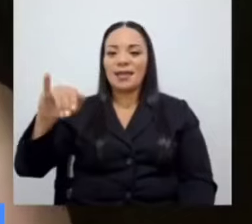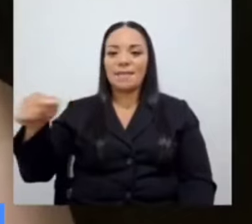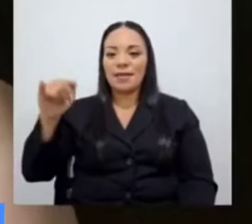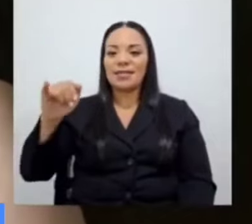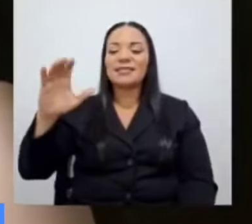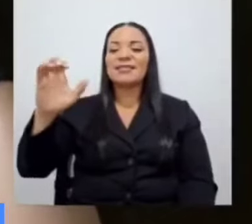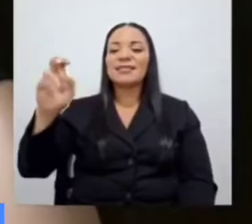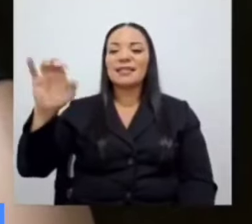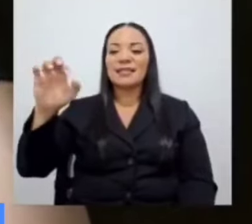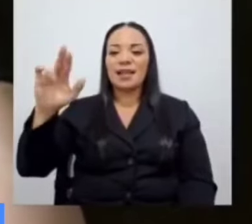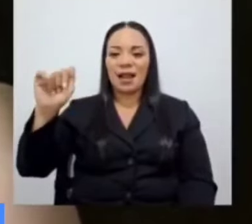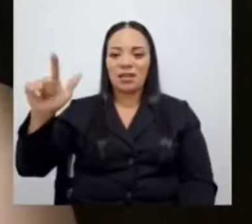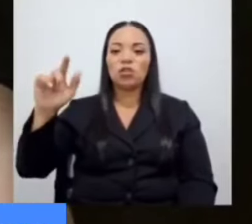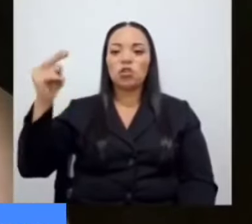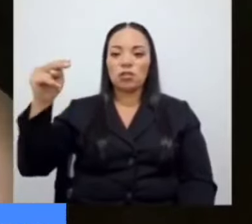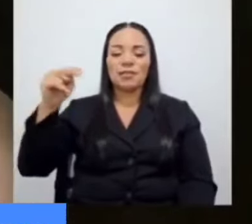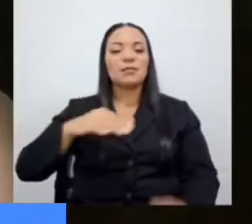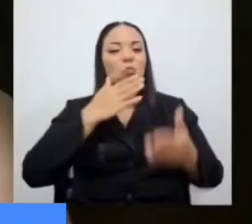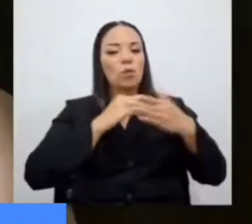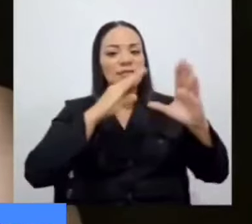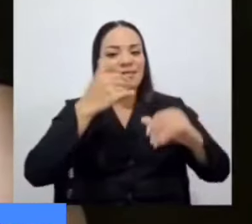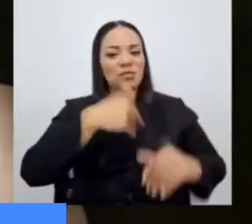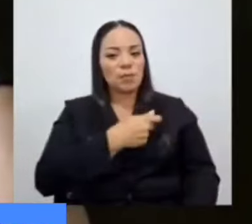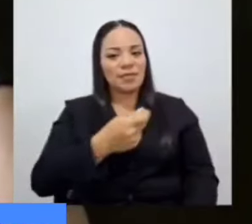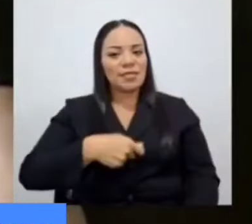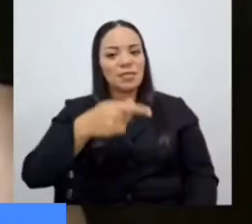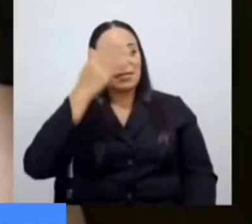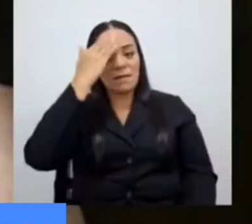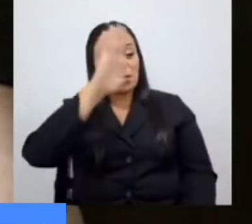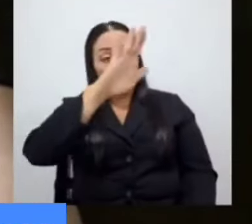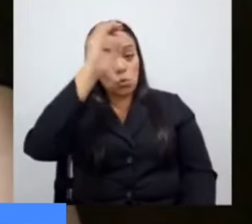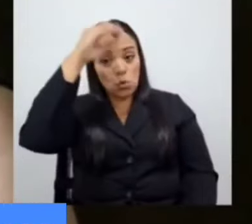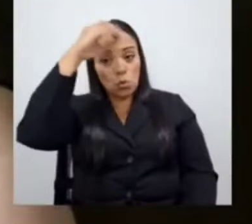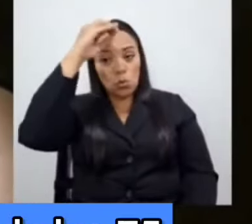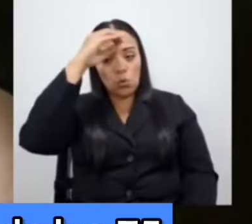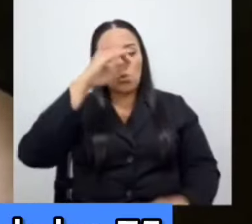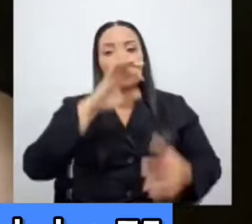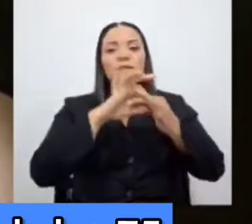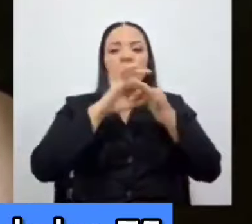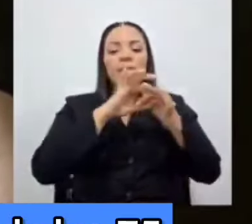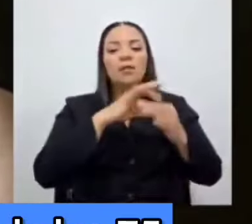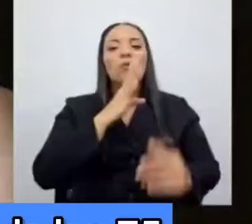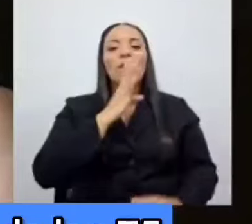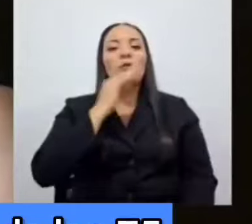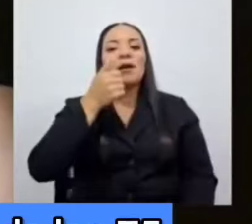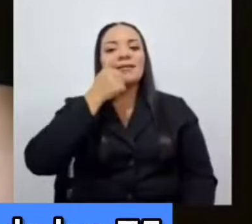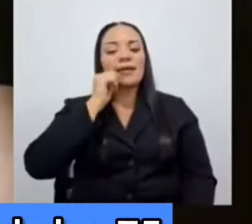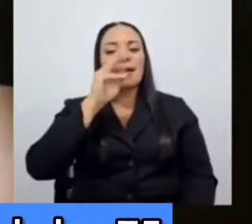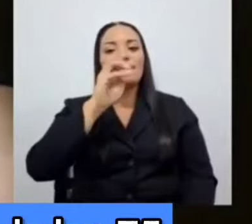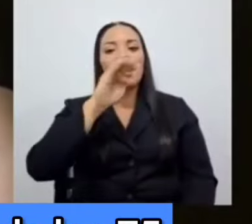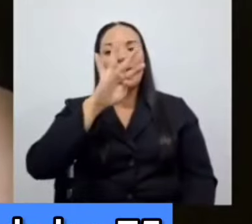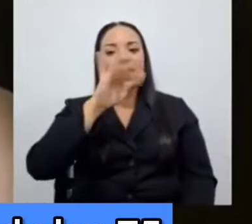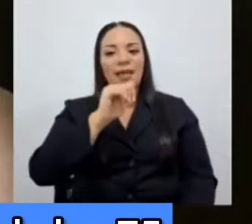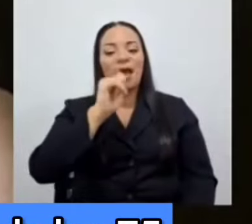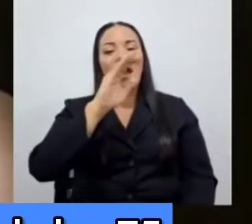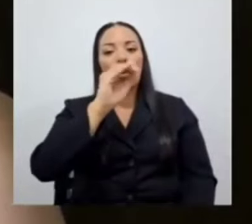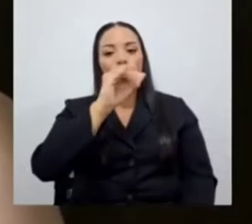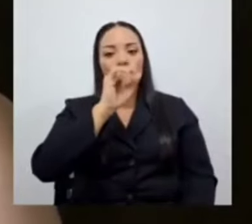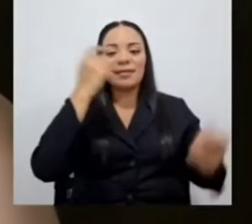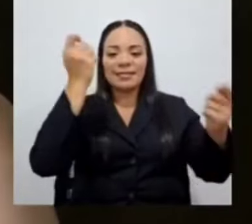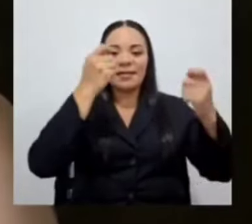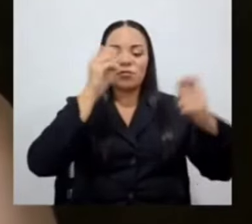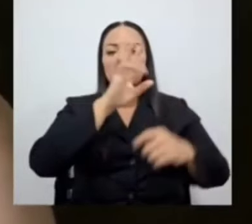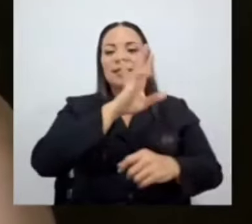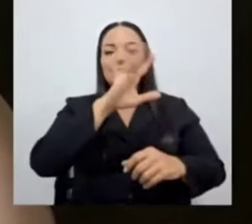Muy buenas tardes, señor Presidente. Quisiera saber su criterio sobre las palabras de ayer de doña Marta Costa en la celebración de los